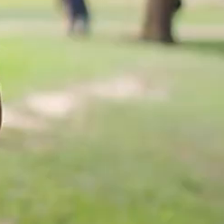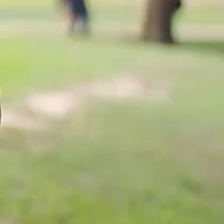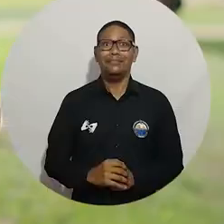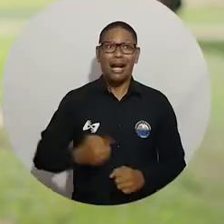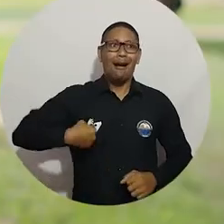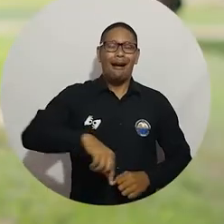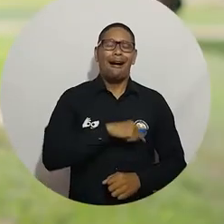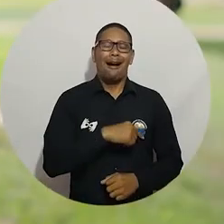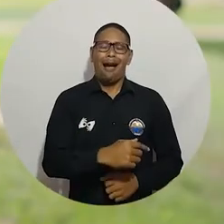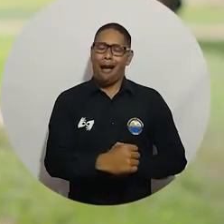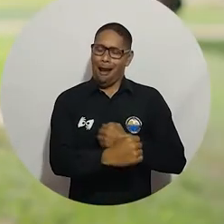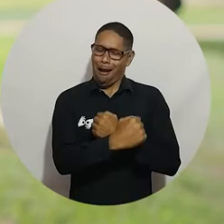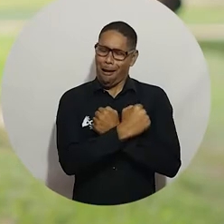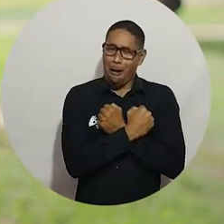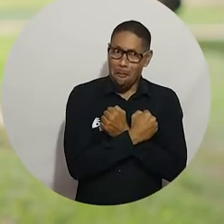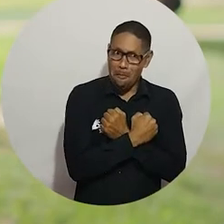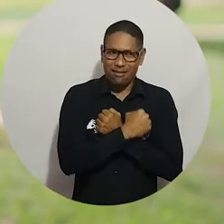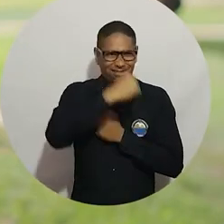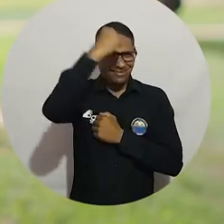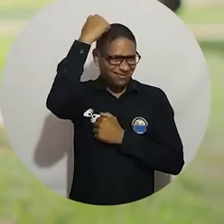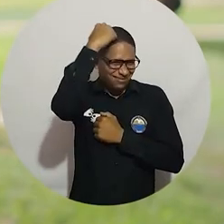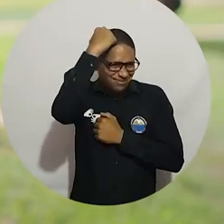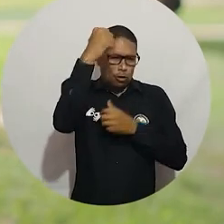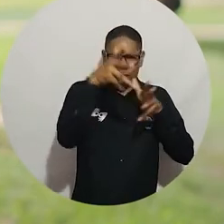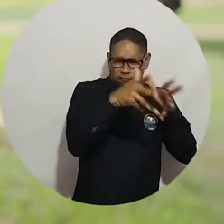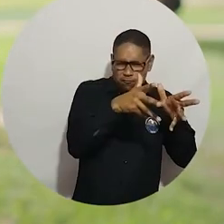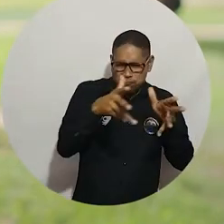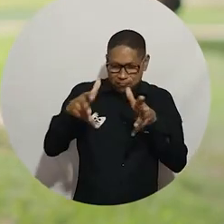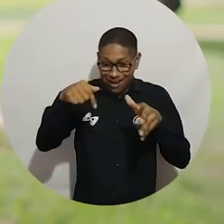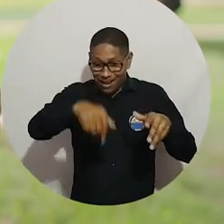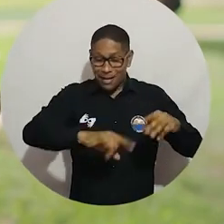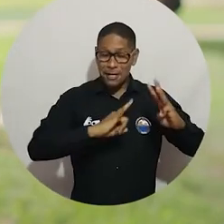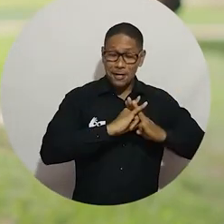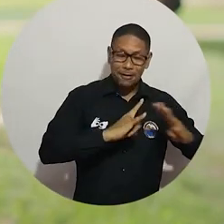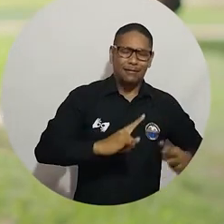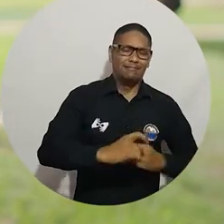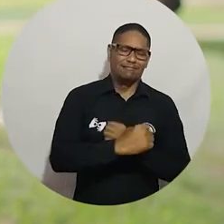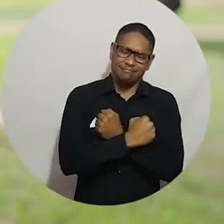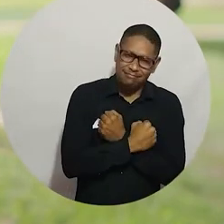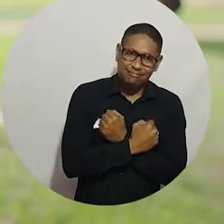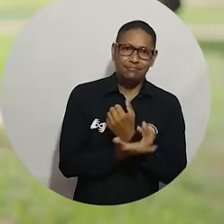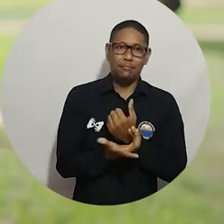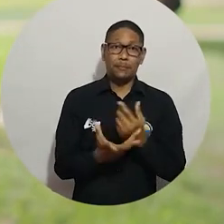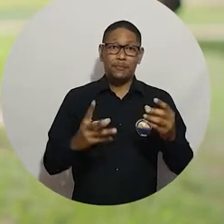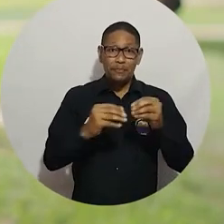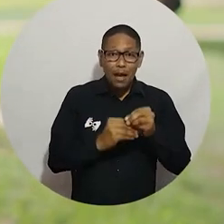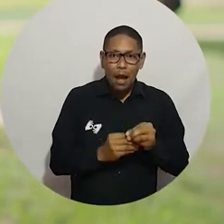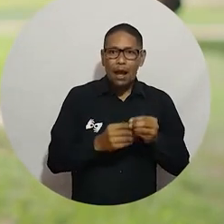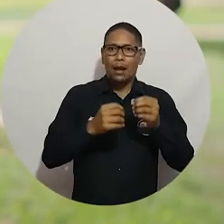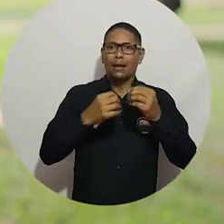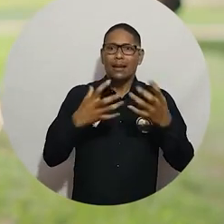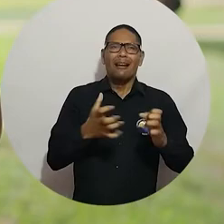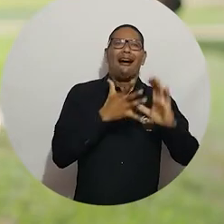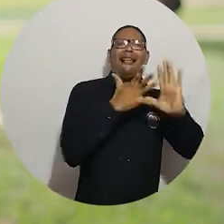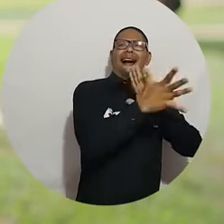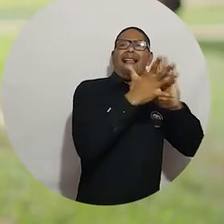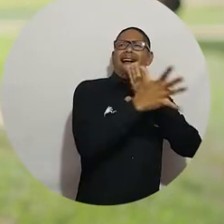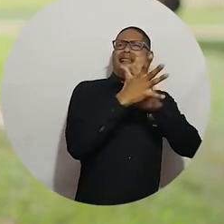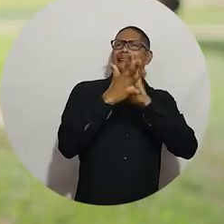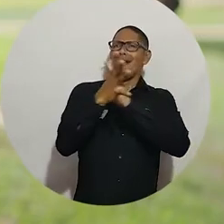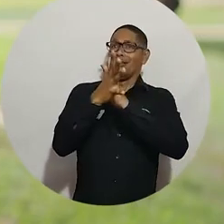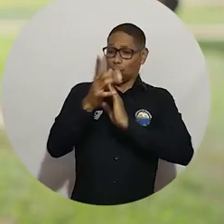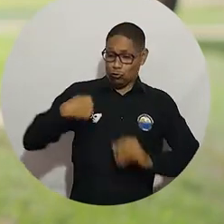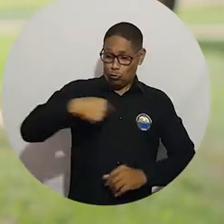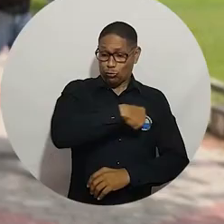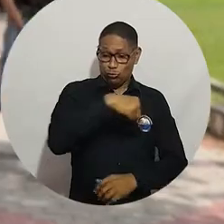El rector Pablo Vera Salazar entregó nuevos equipos y escenarios destinados a fortalecer la investigación de diferentes áreas